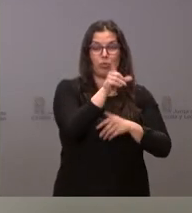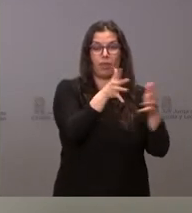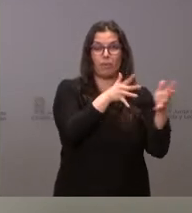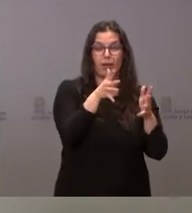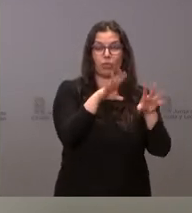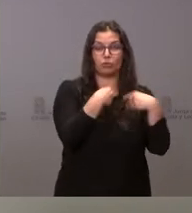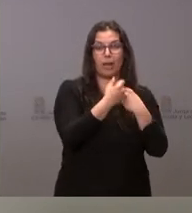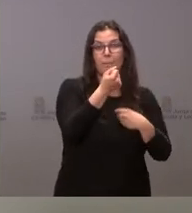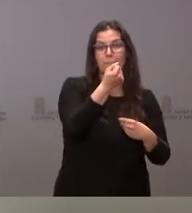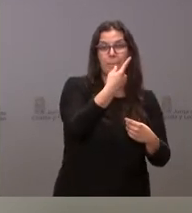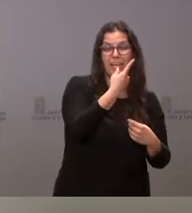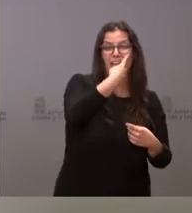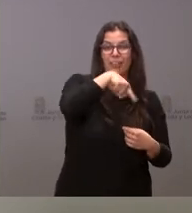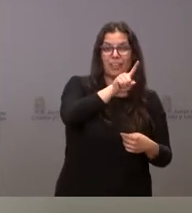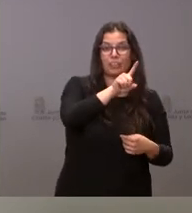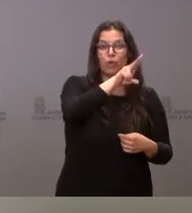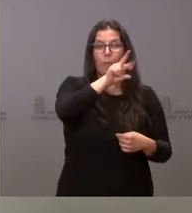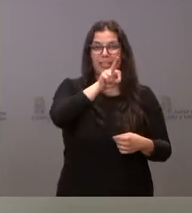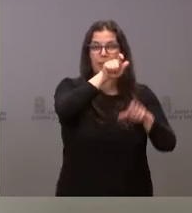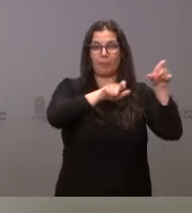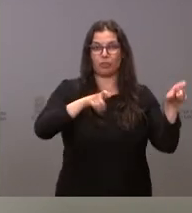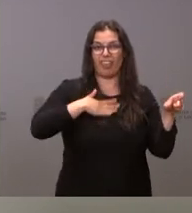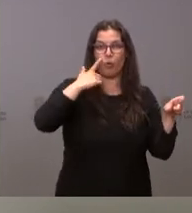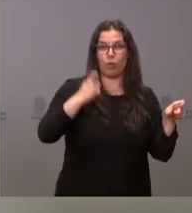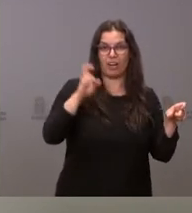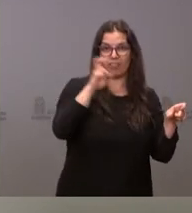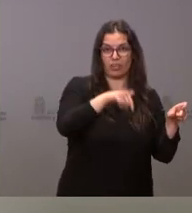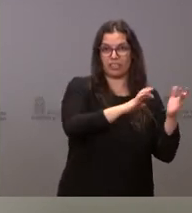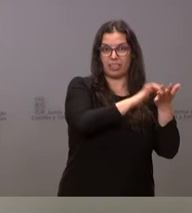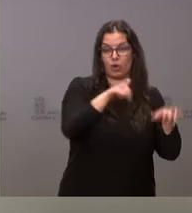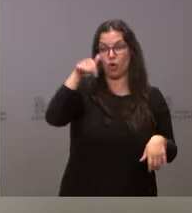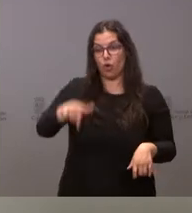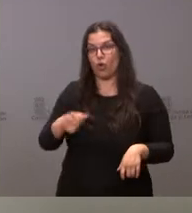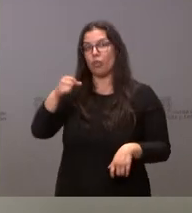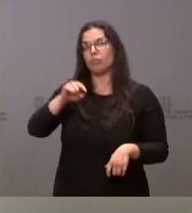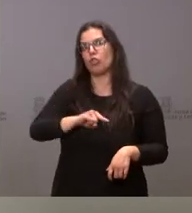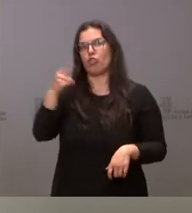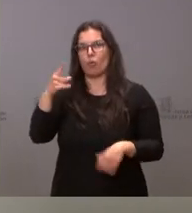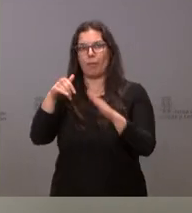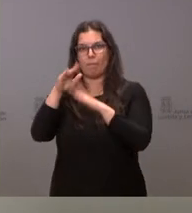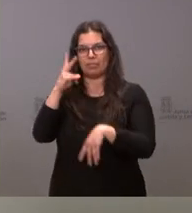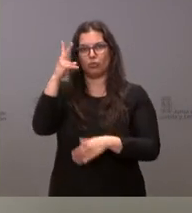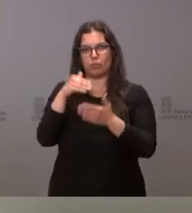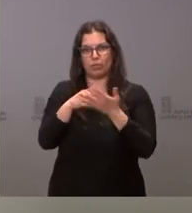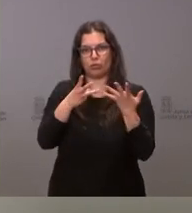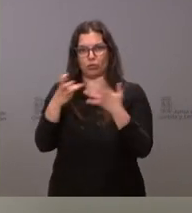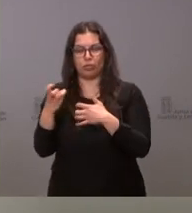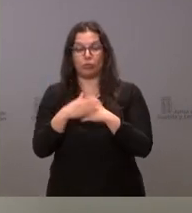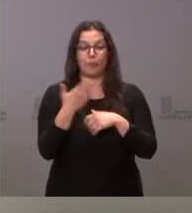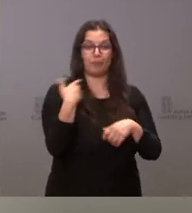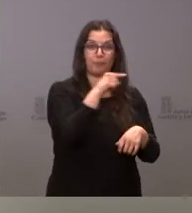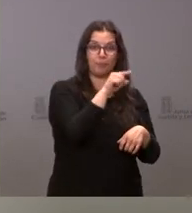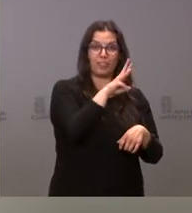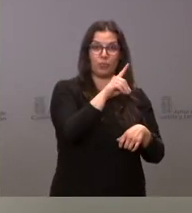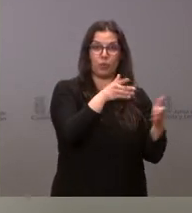1.120 ucranianos en Castilla y León, hoy son más del doble, 2.800. Teníamos